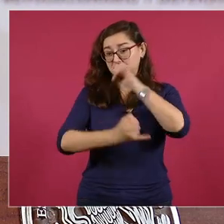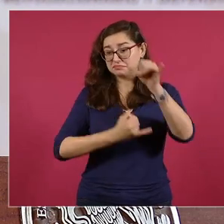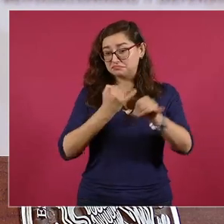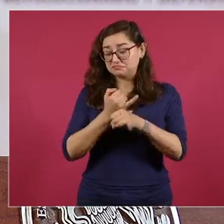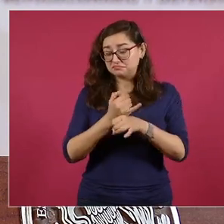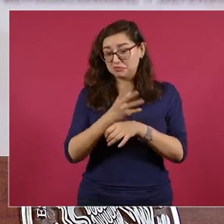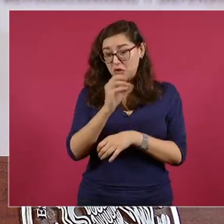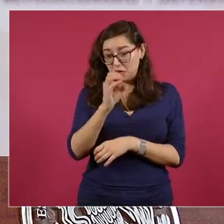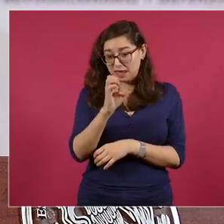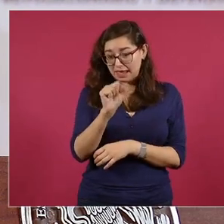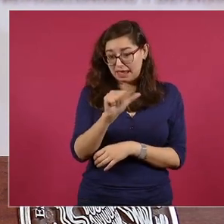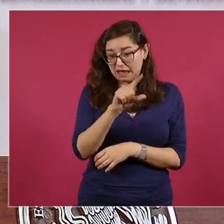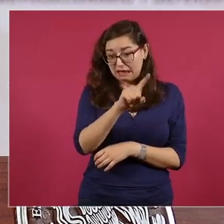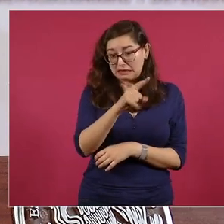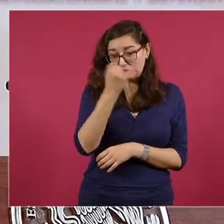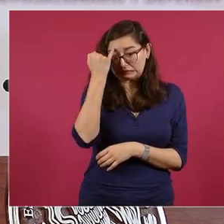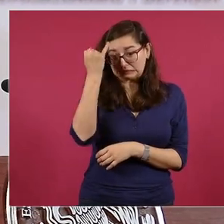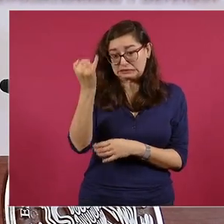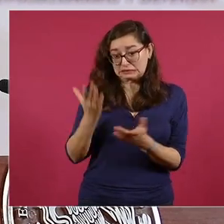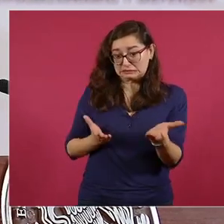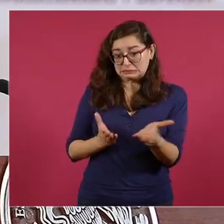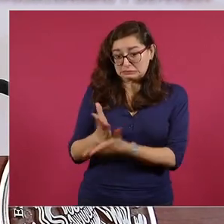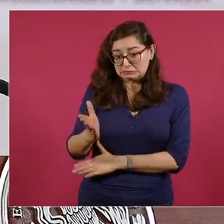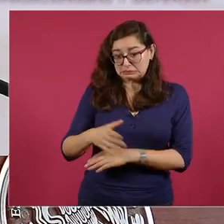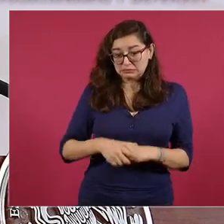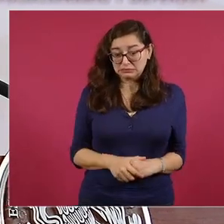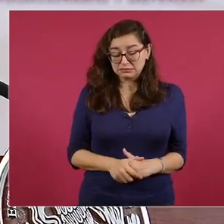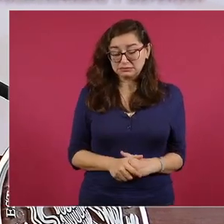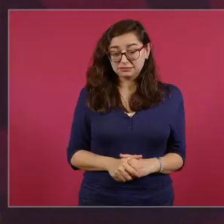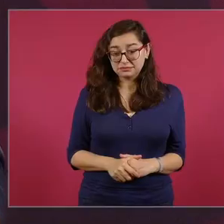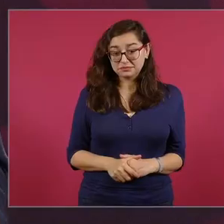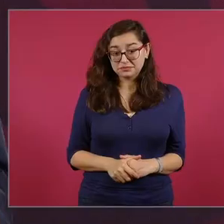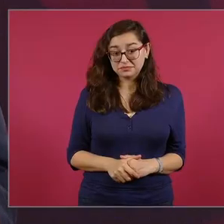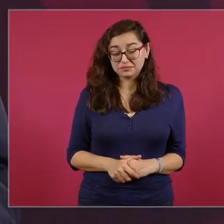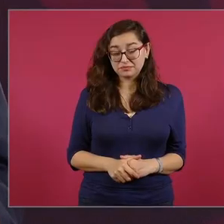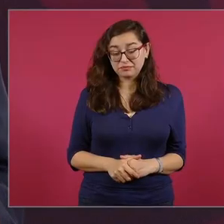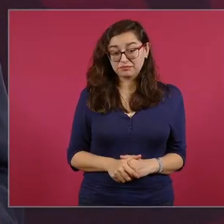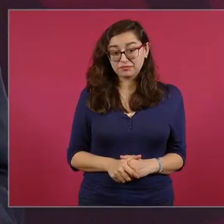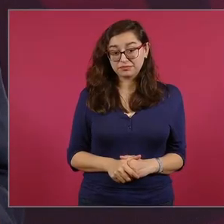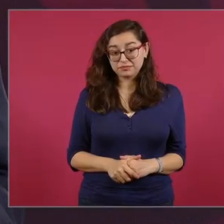es irse a quejar a Washington